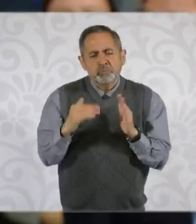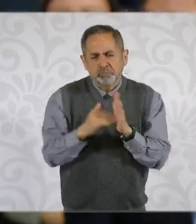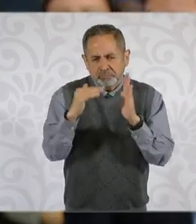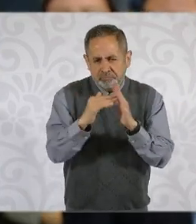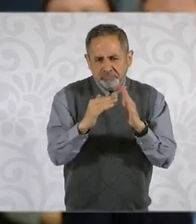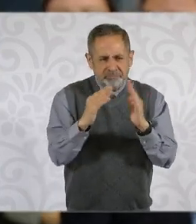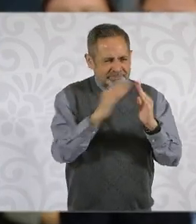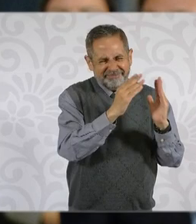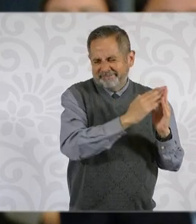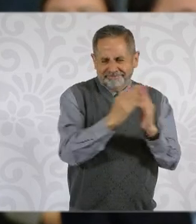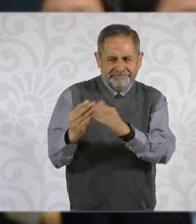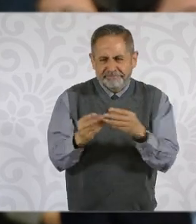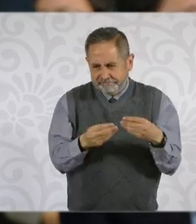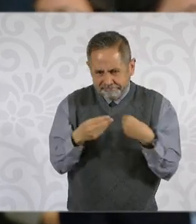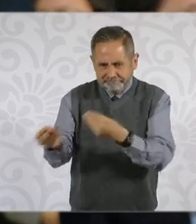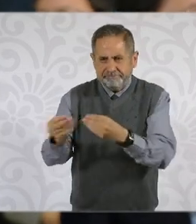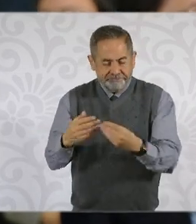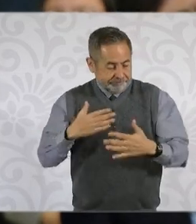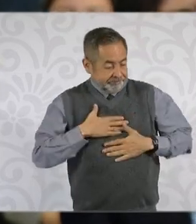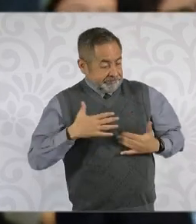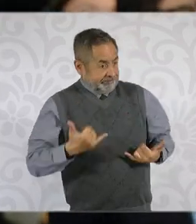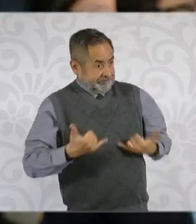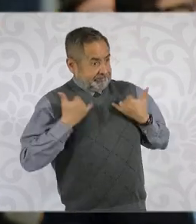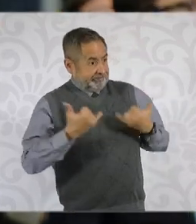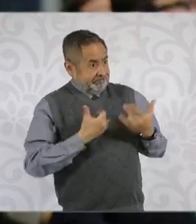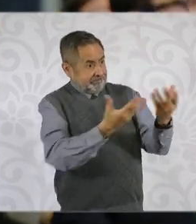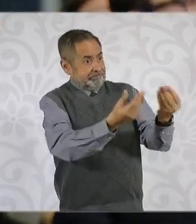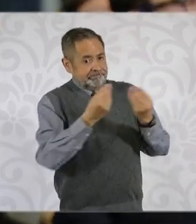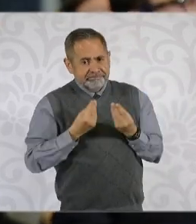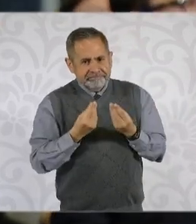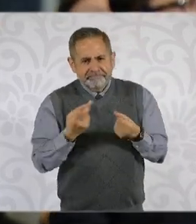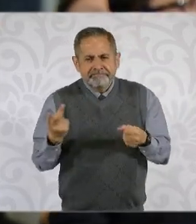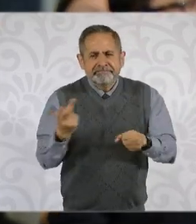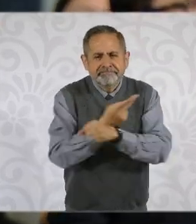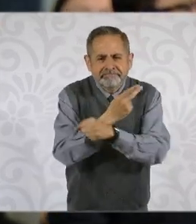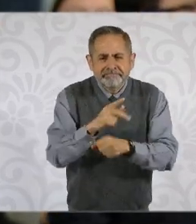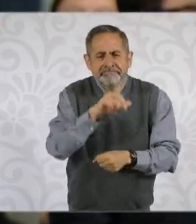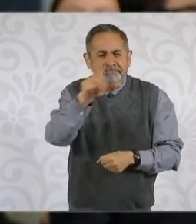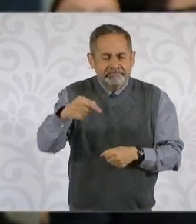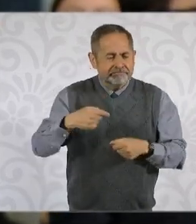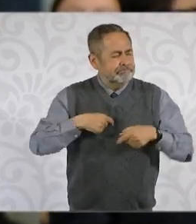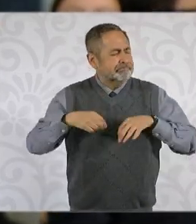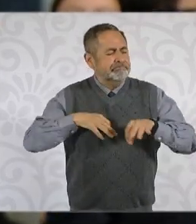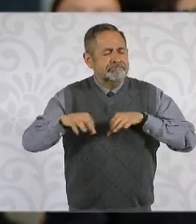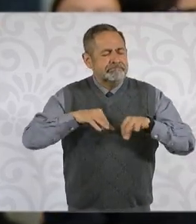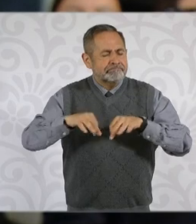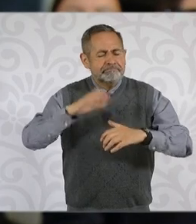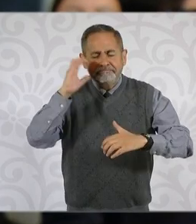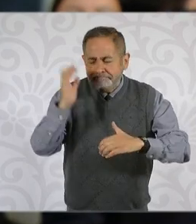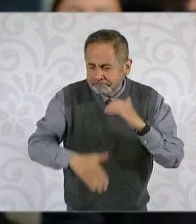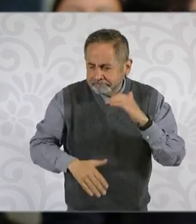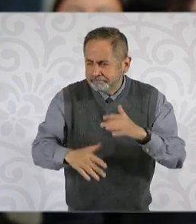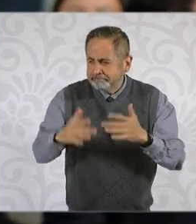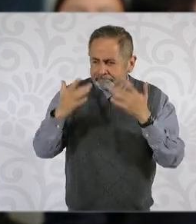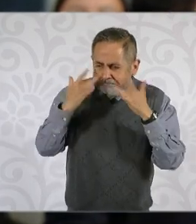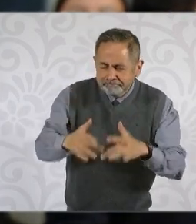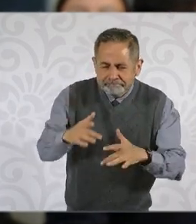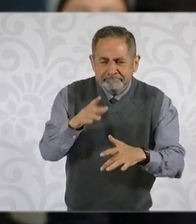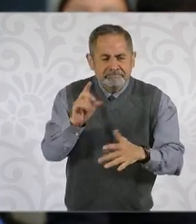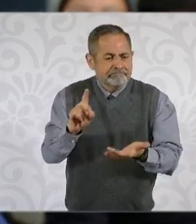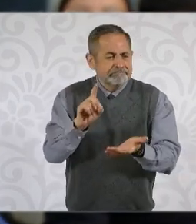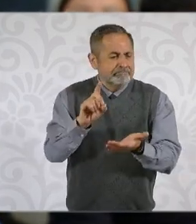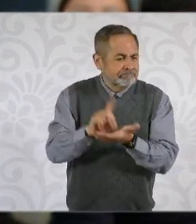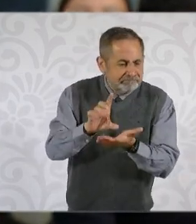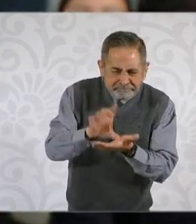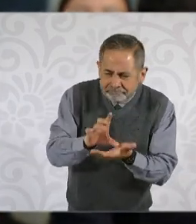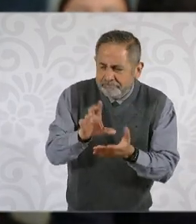construcción en su administración? ¿Qué pasa si se queda sin trabajo, incapacitado o bien fallece?